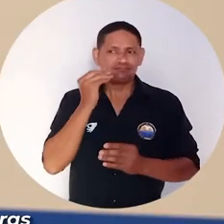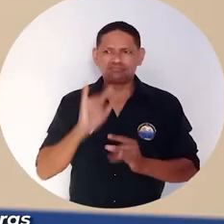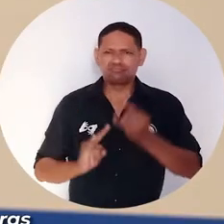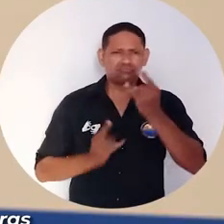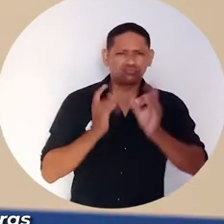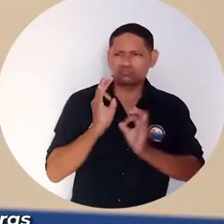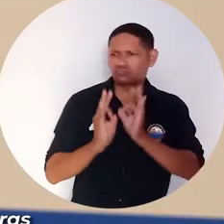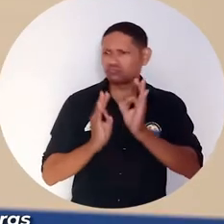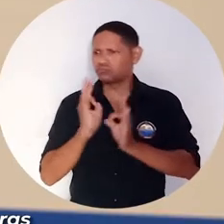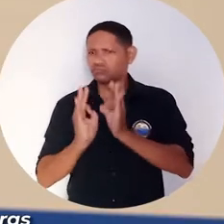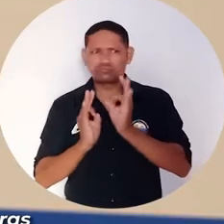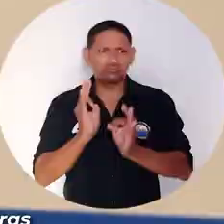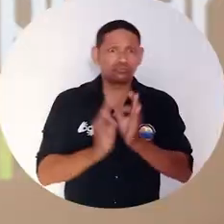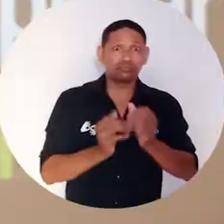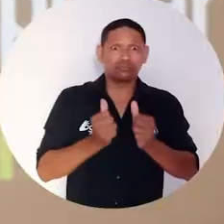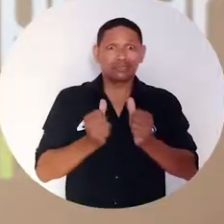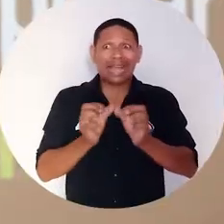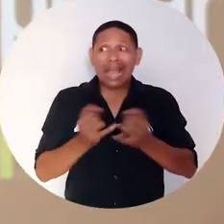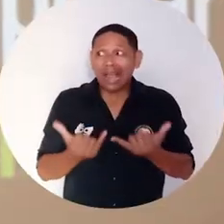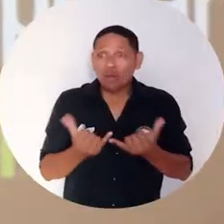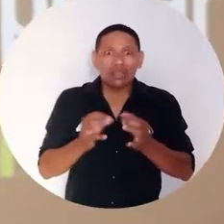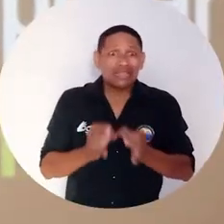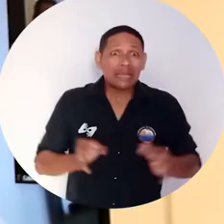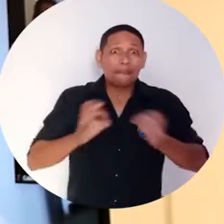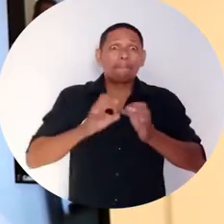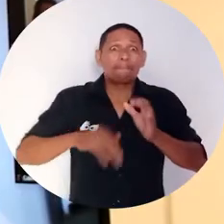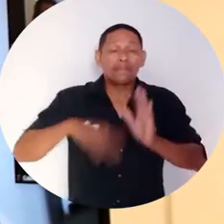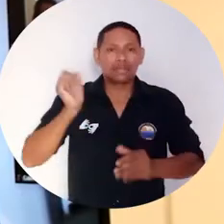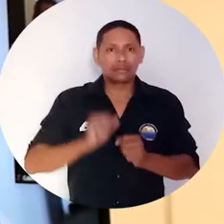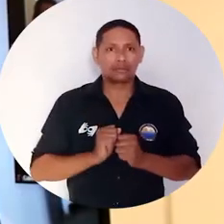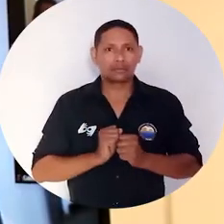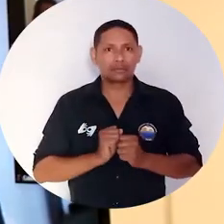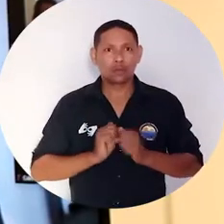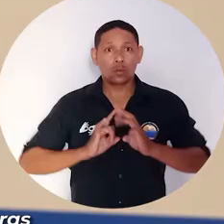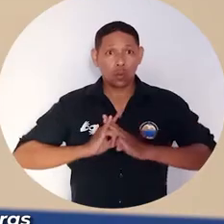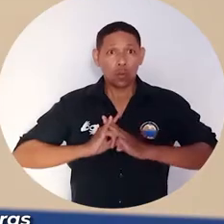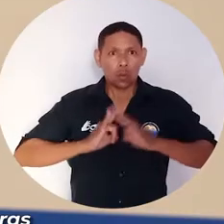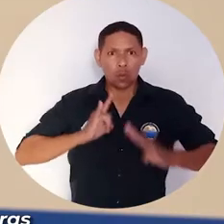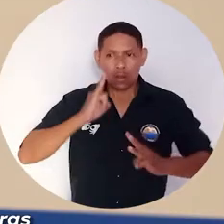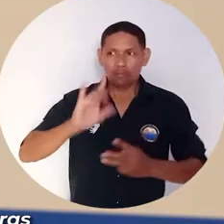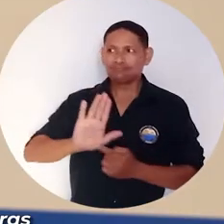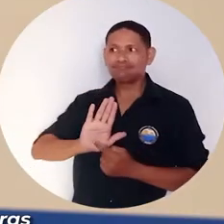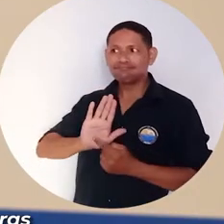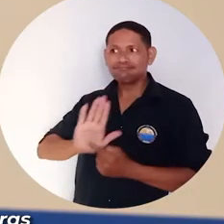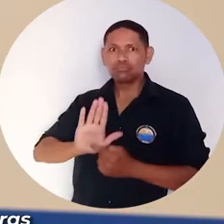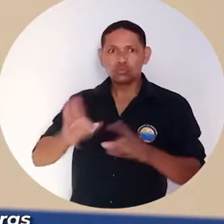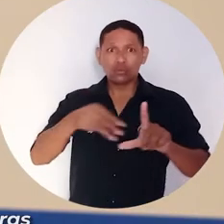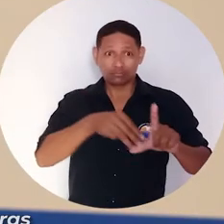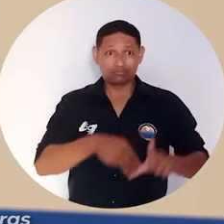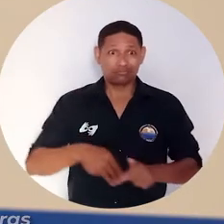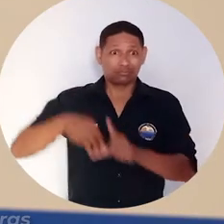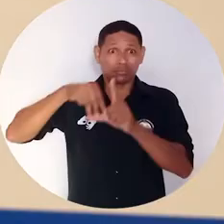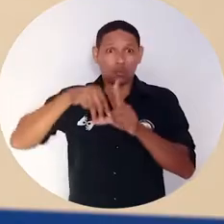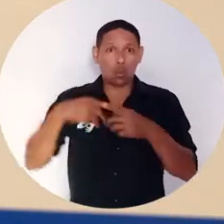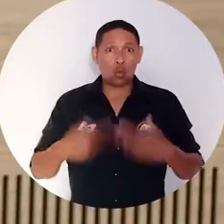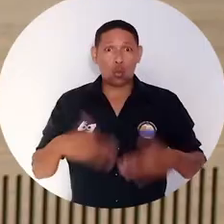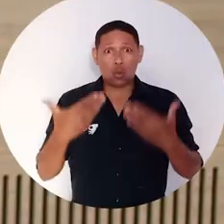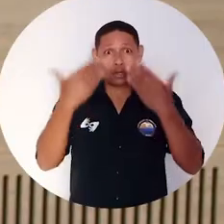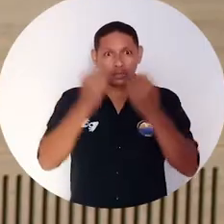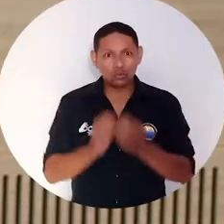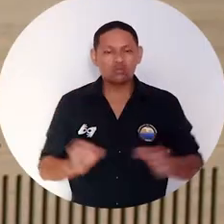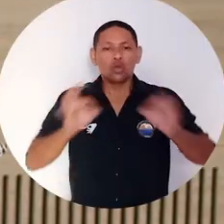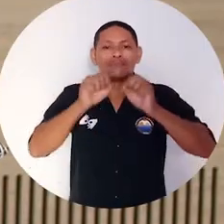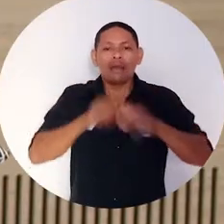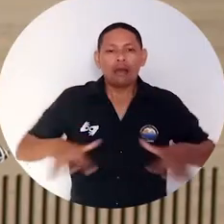requieren tanto en los viajes. La Universidad del Magdalena presenta a través de esta maestría esta herramienta para la transformación de esos territorios.